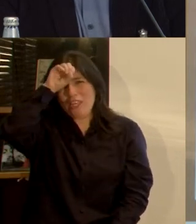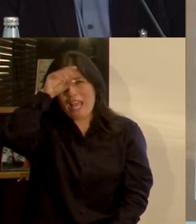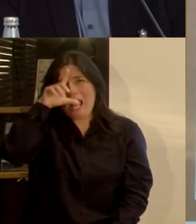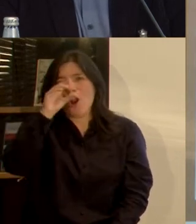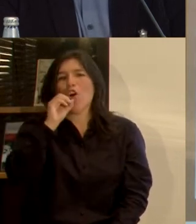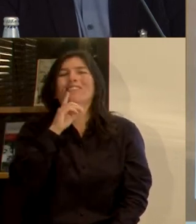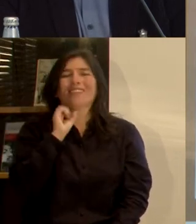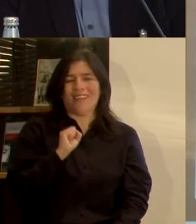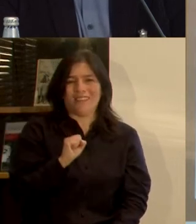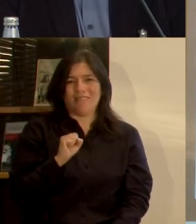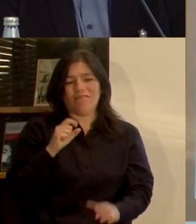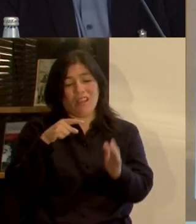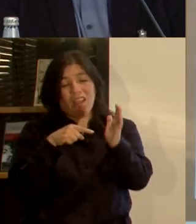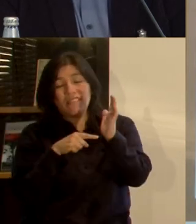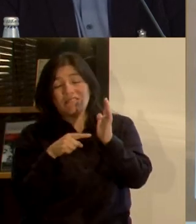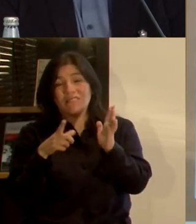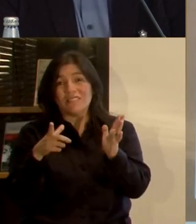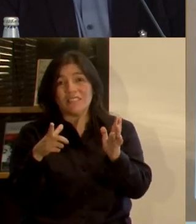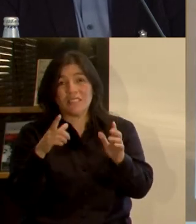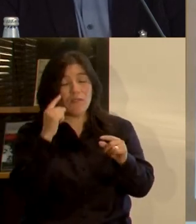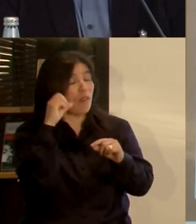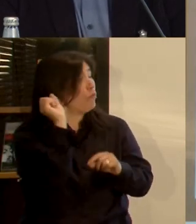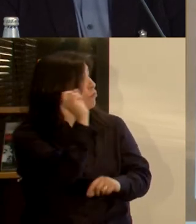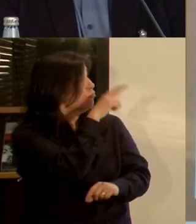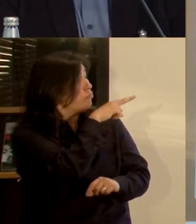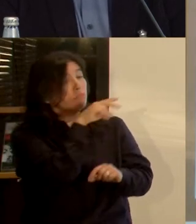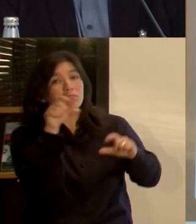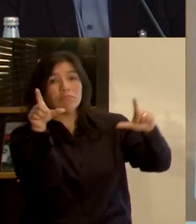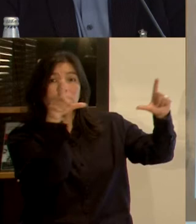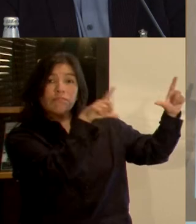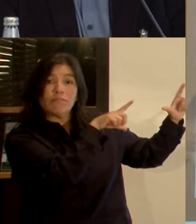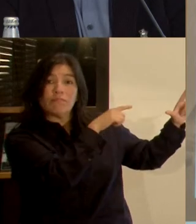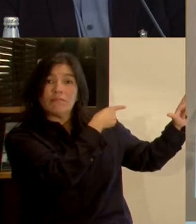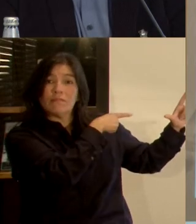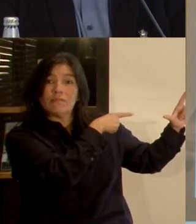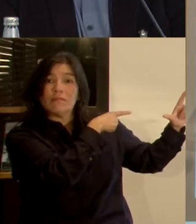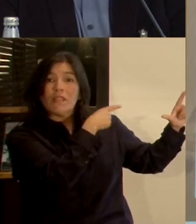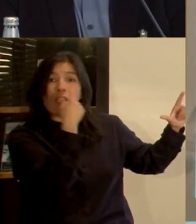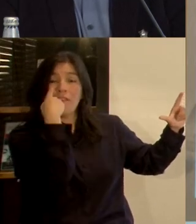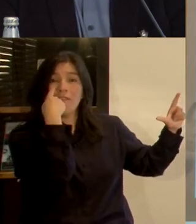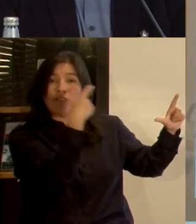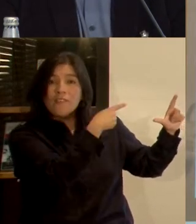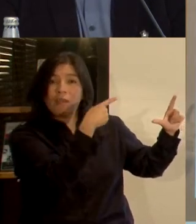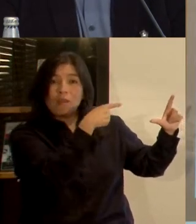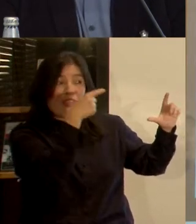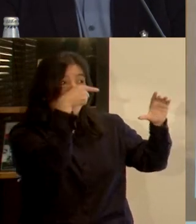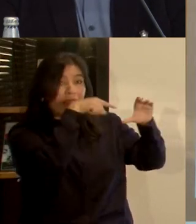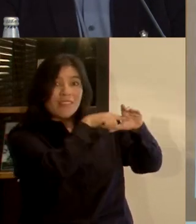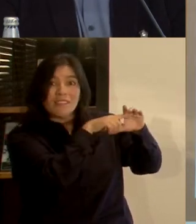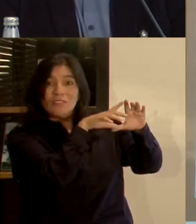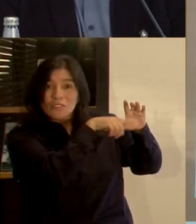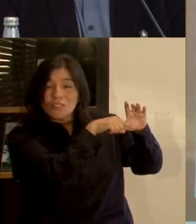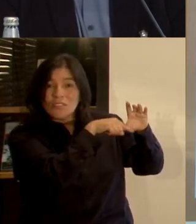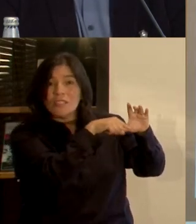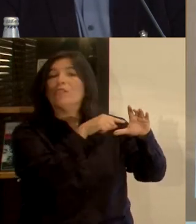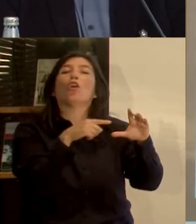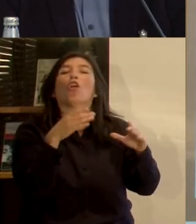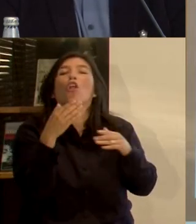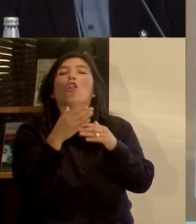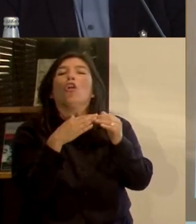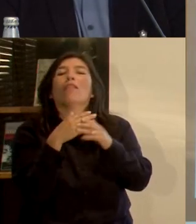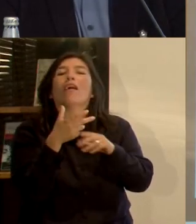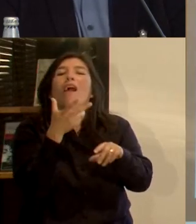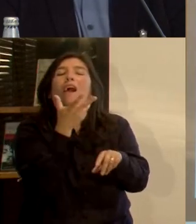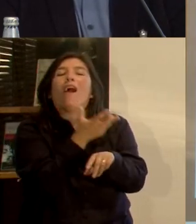donde evidentemente, a través de esta gráfica, uno puede ir mirando cuáles son, dentro de las dimensiones de calidad de vía, donde tenemos